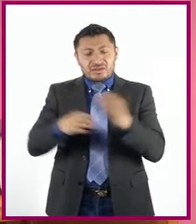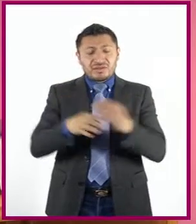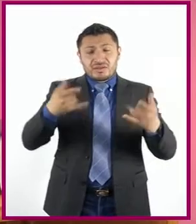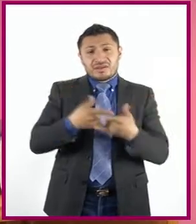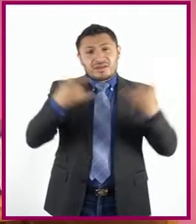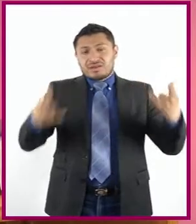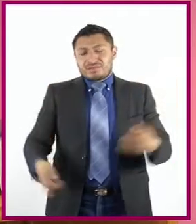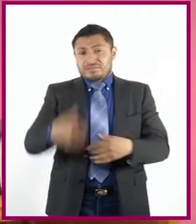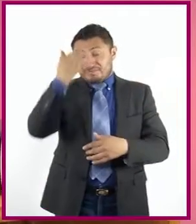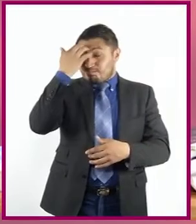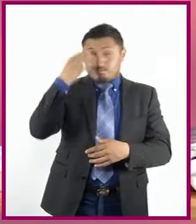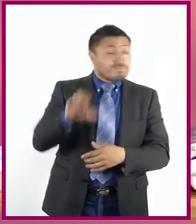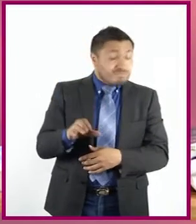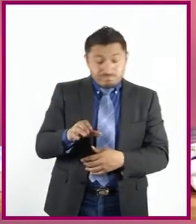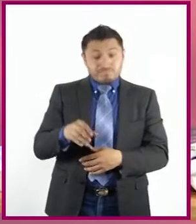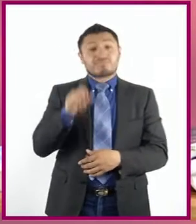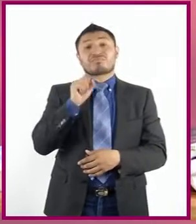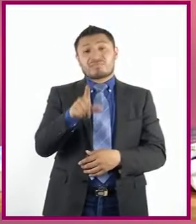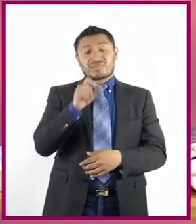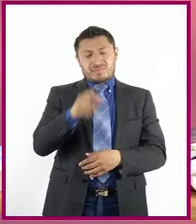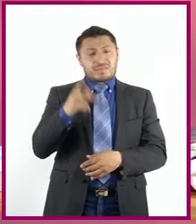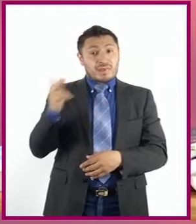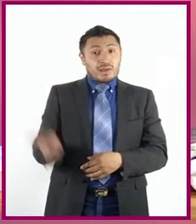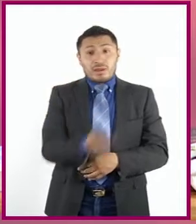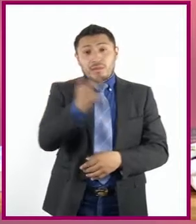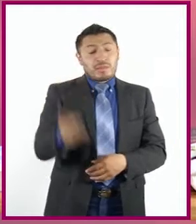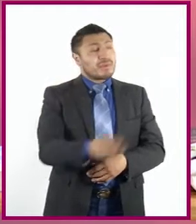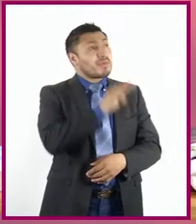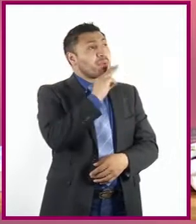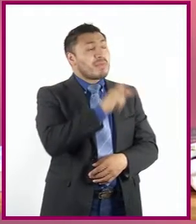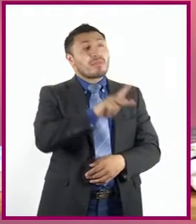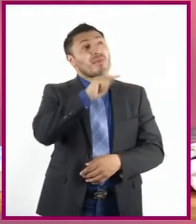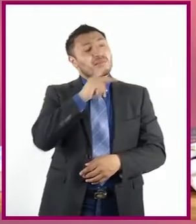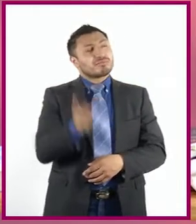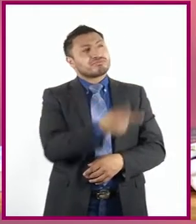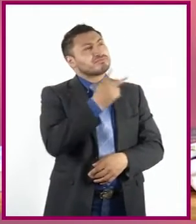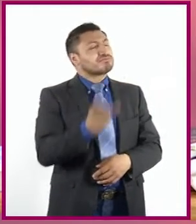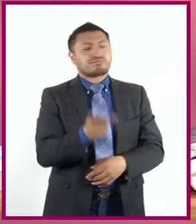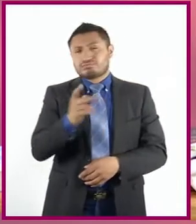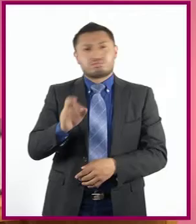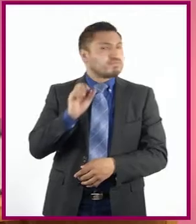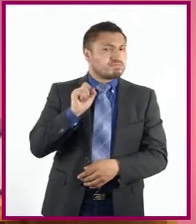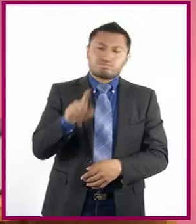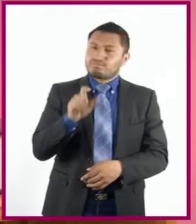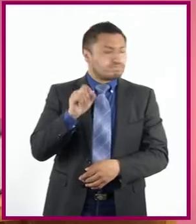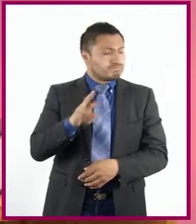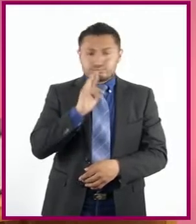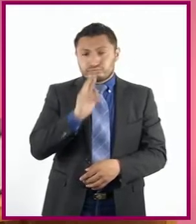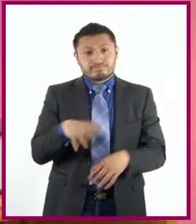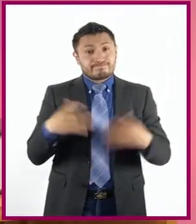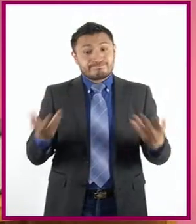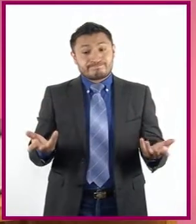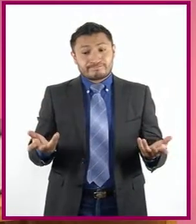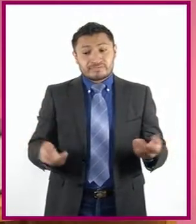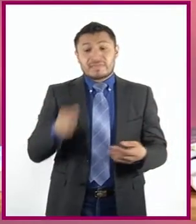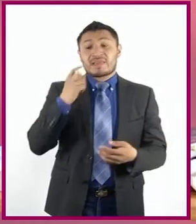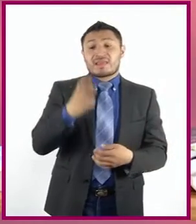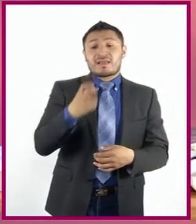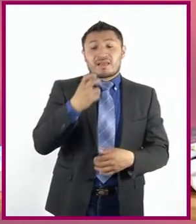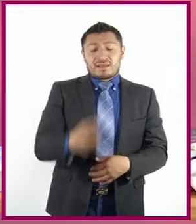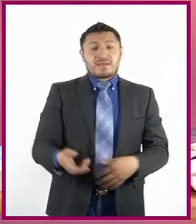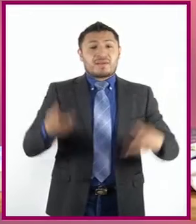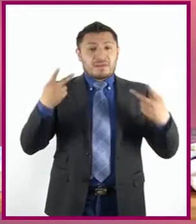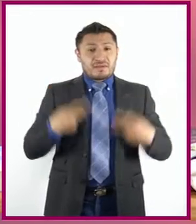no solo no conoce, sino que cuando se los pregunta a sus padres, ellos tampoco pueden responder. Es allí cuando la